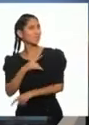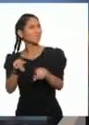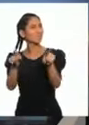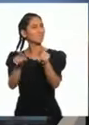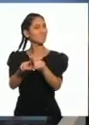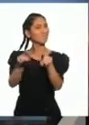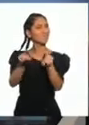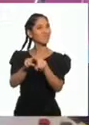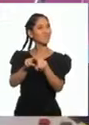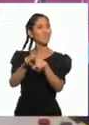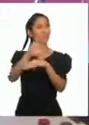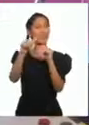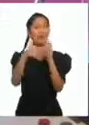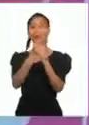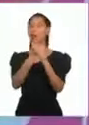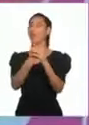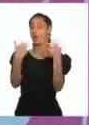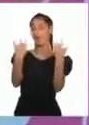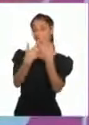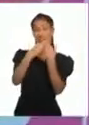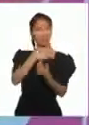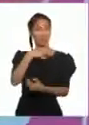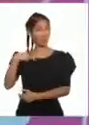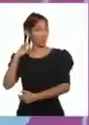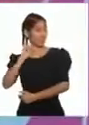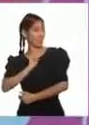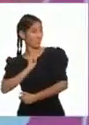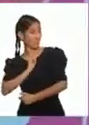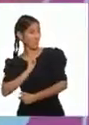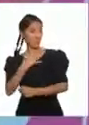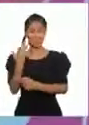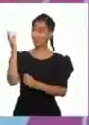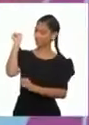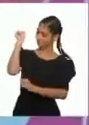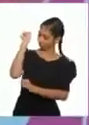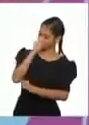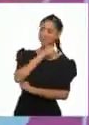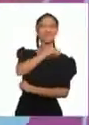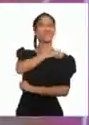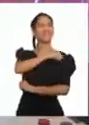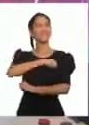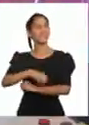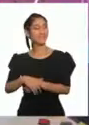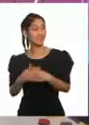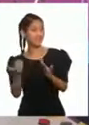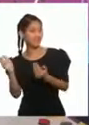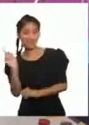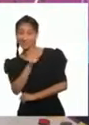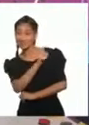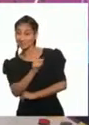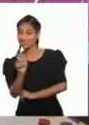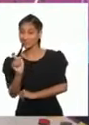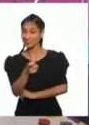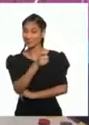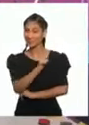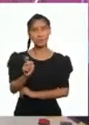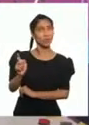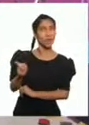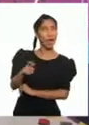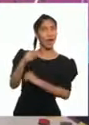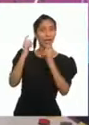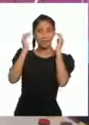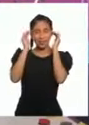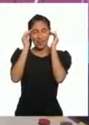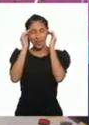Así es Así es ¡Casi lo olvido!